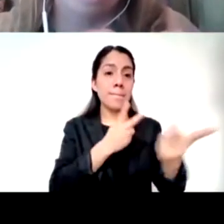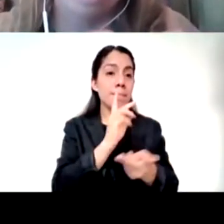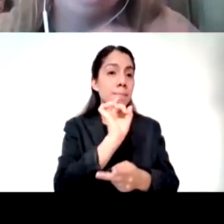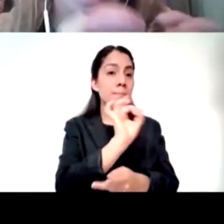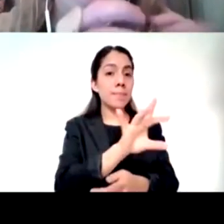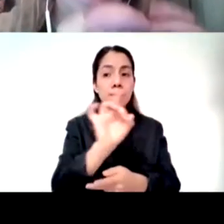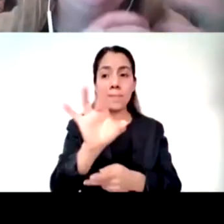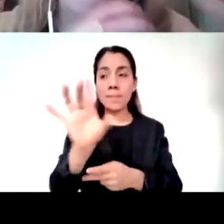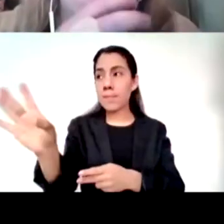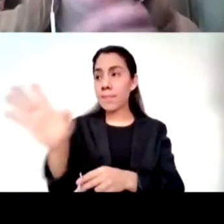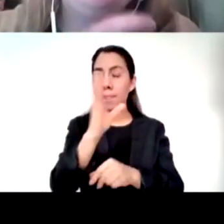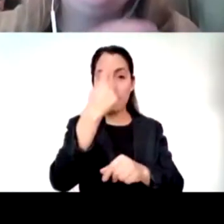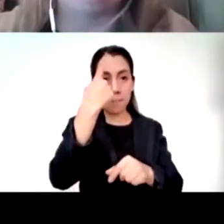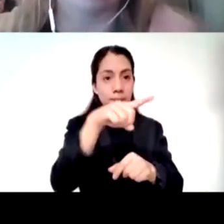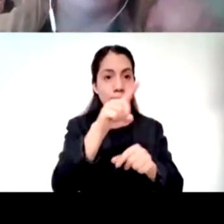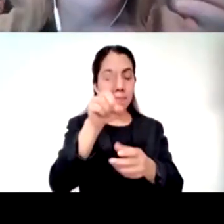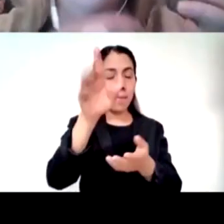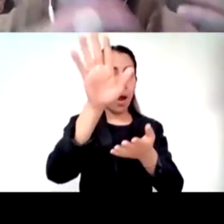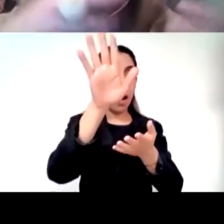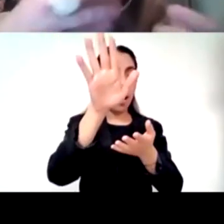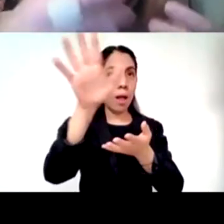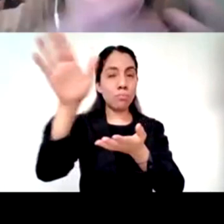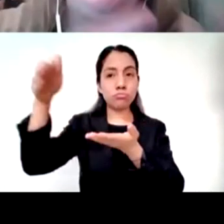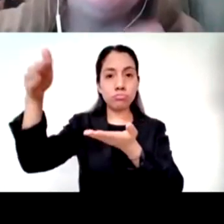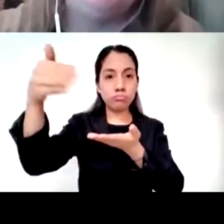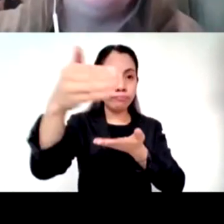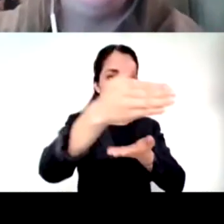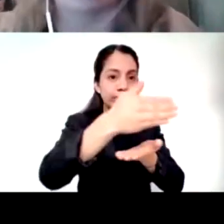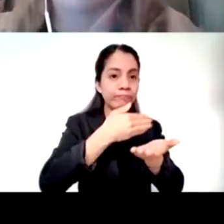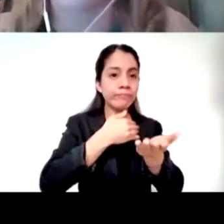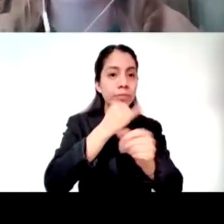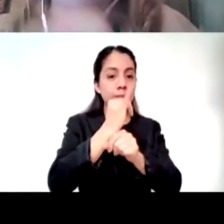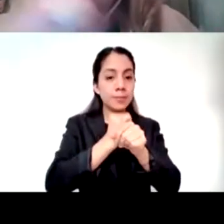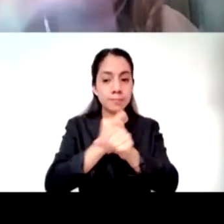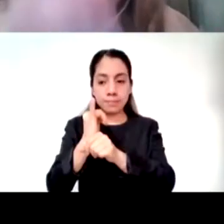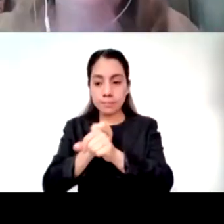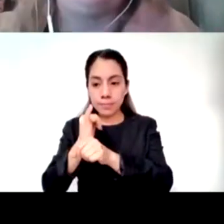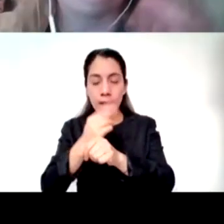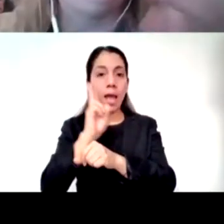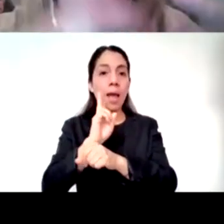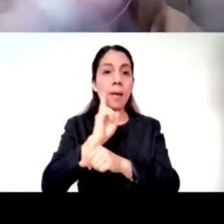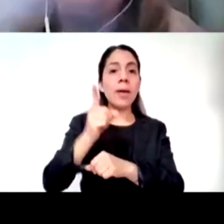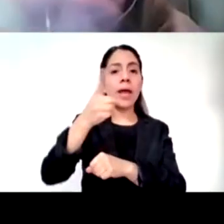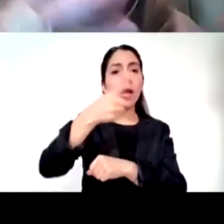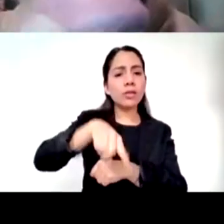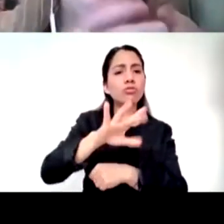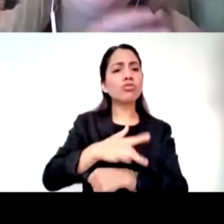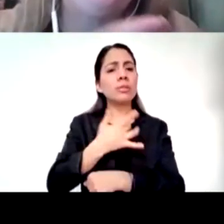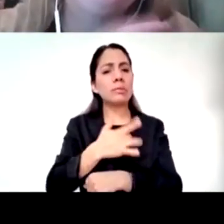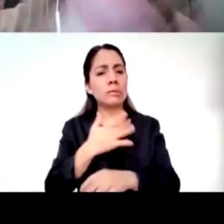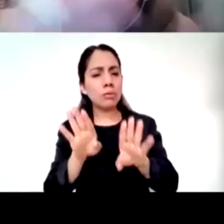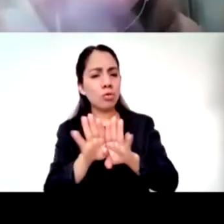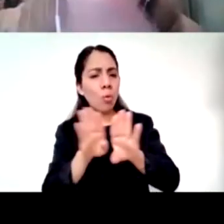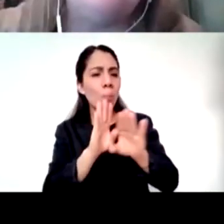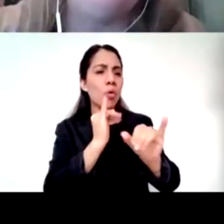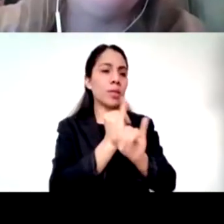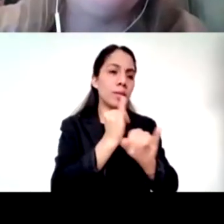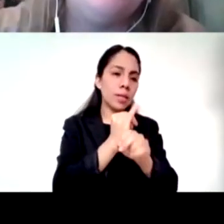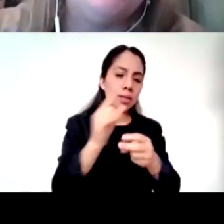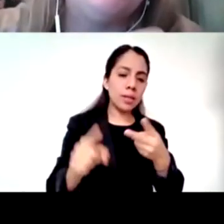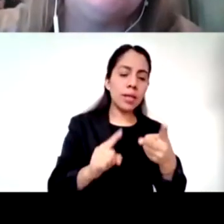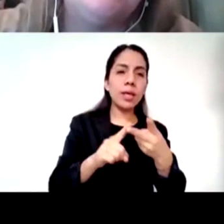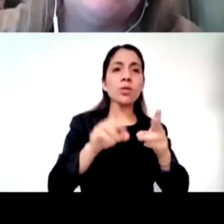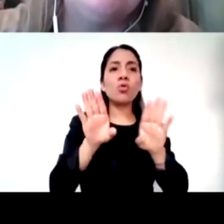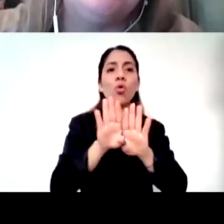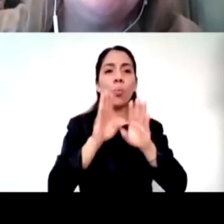cierto? desde su experiencia educativa desde su experiencia de cuidado el internet en fin cosas que pensábamos